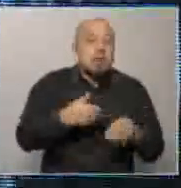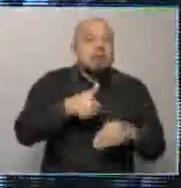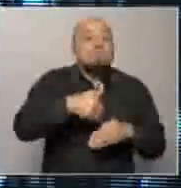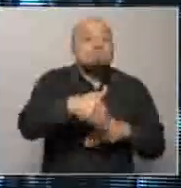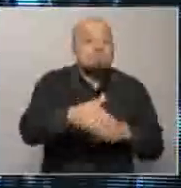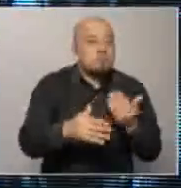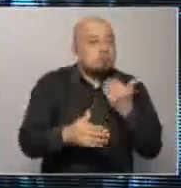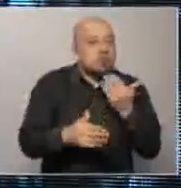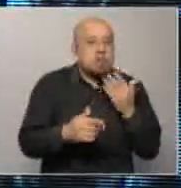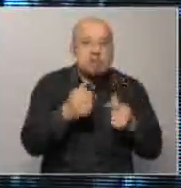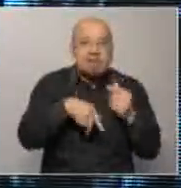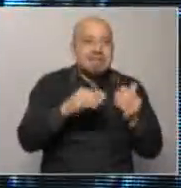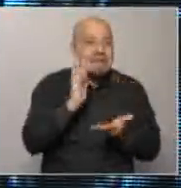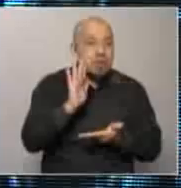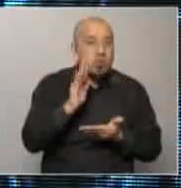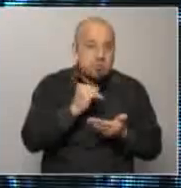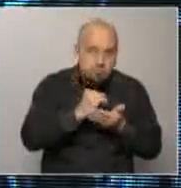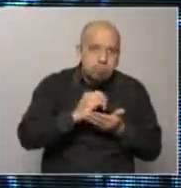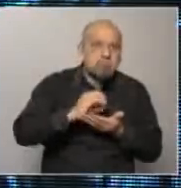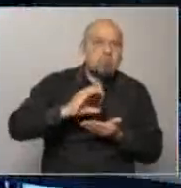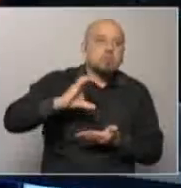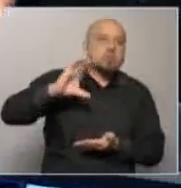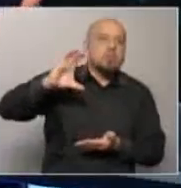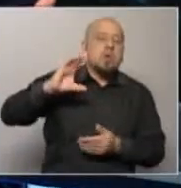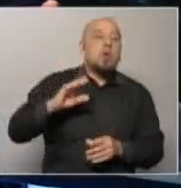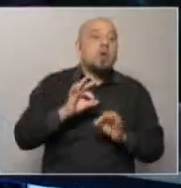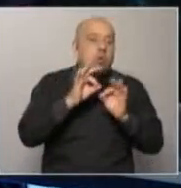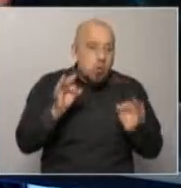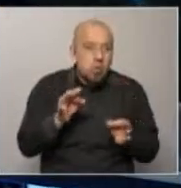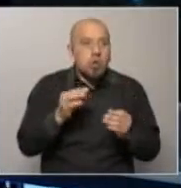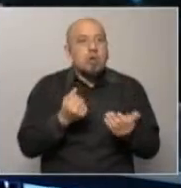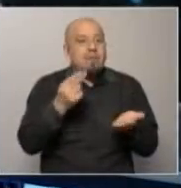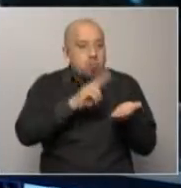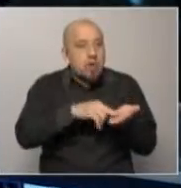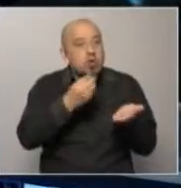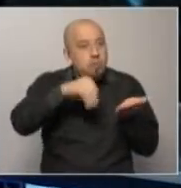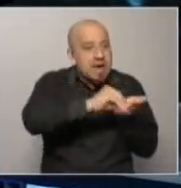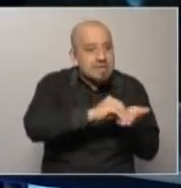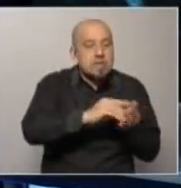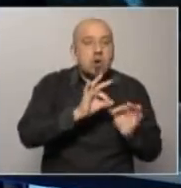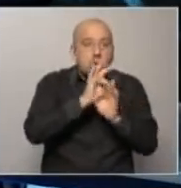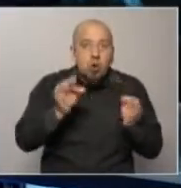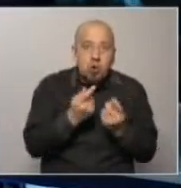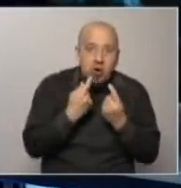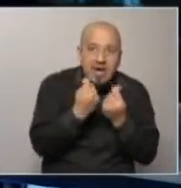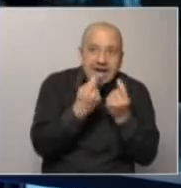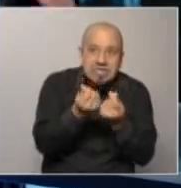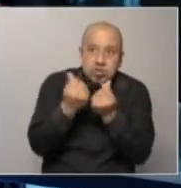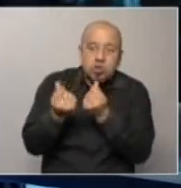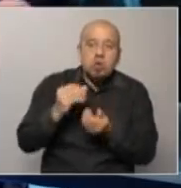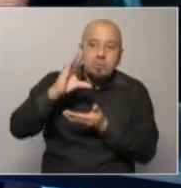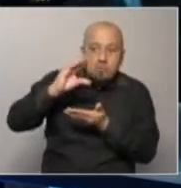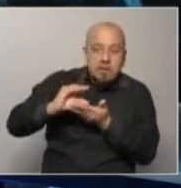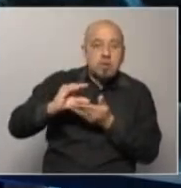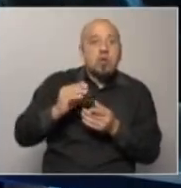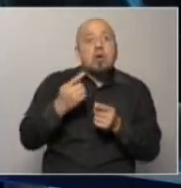insostenible la deuda va a seguir subiendo si no hacemos nada entonces acá o se suben impuestos o se baja el gasto o se confía